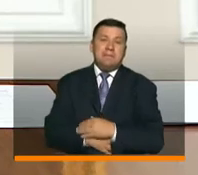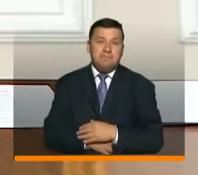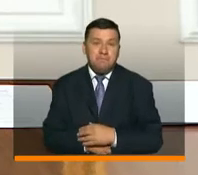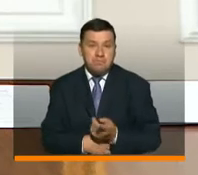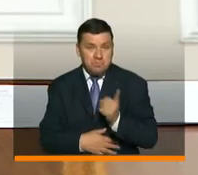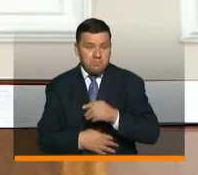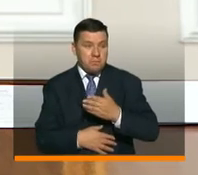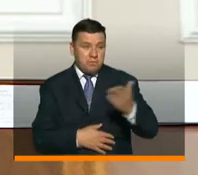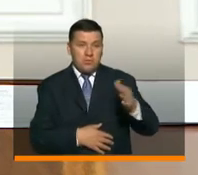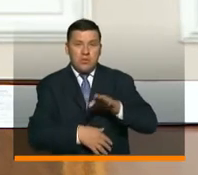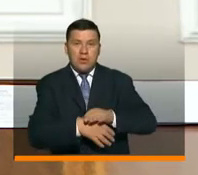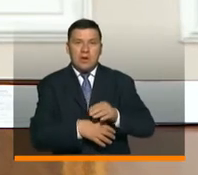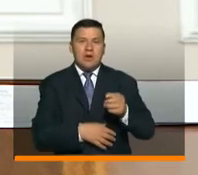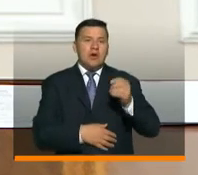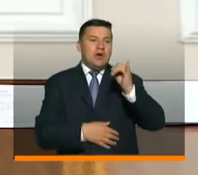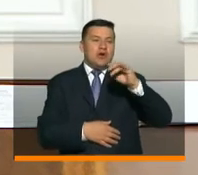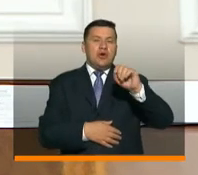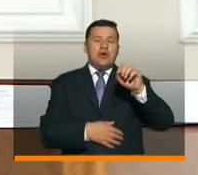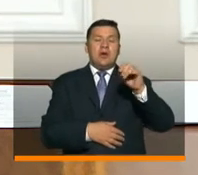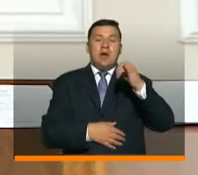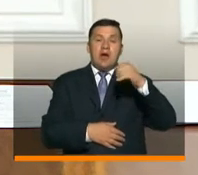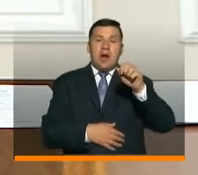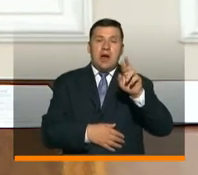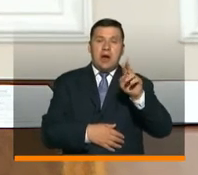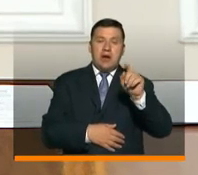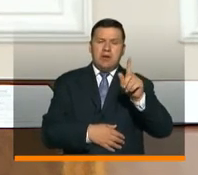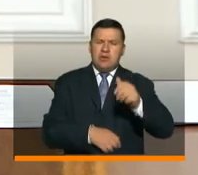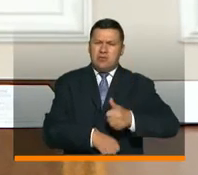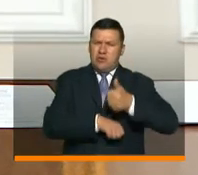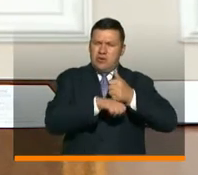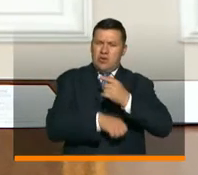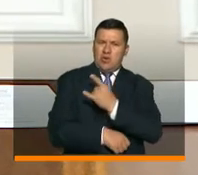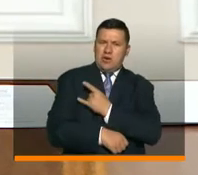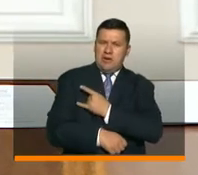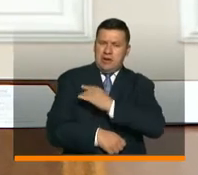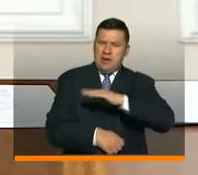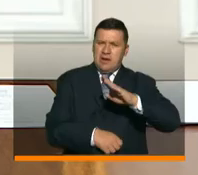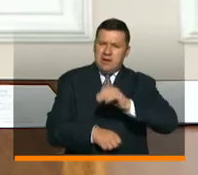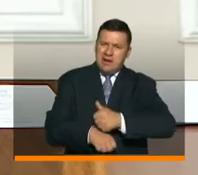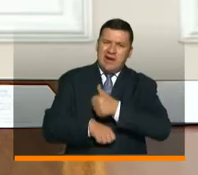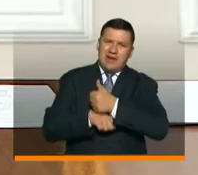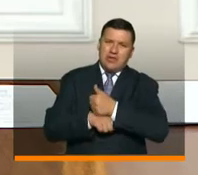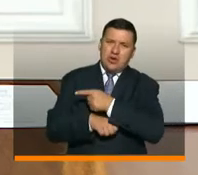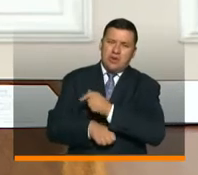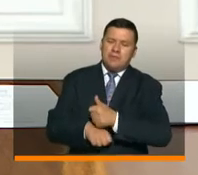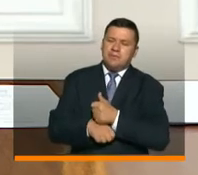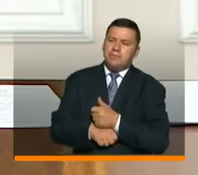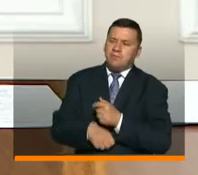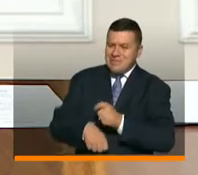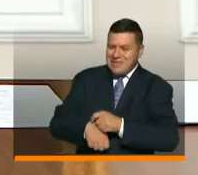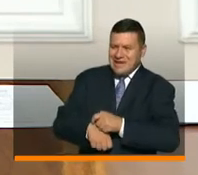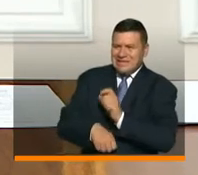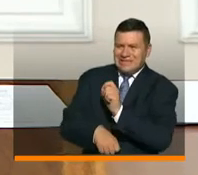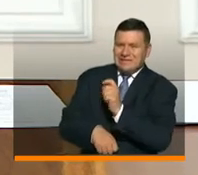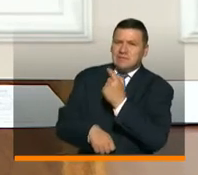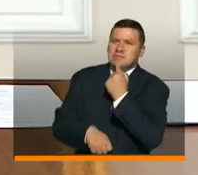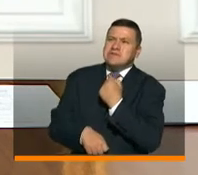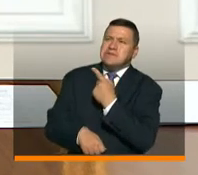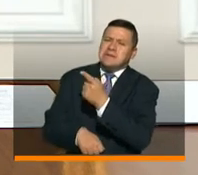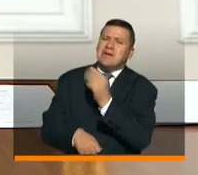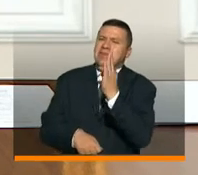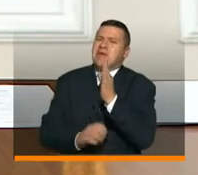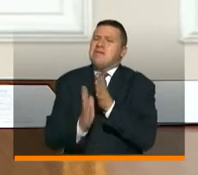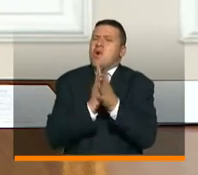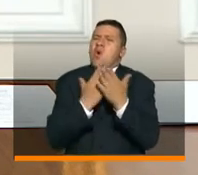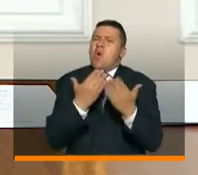Y está también con nosotros el doctor John Jairo Arbolea, rector de la Universidad de Antioquia. Rector, también, estamos cortos de tiempo, pero muy importante su